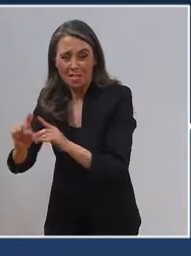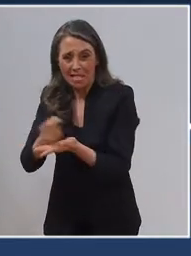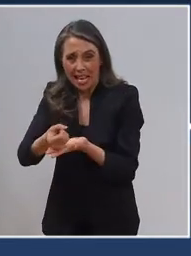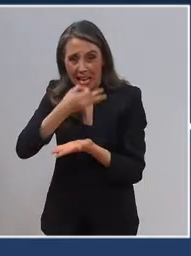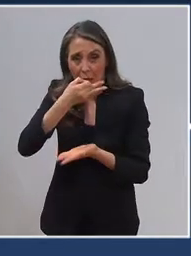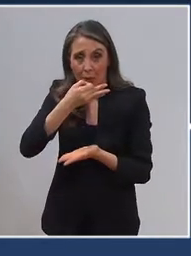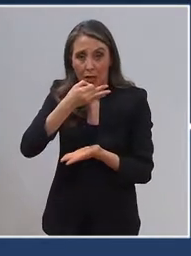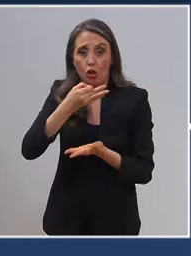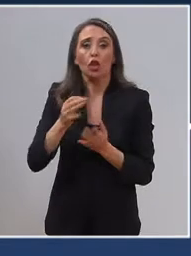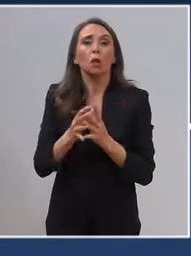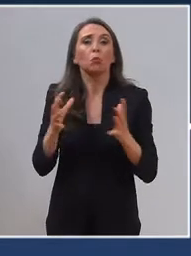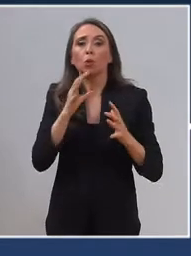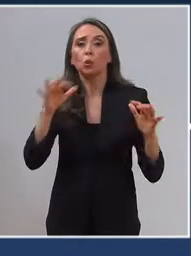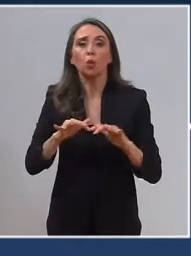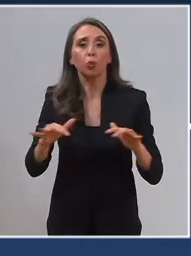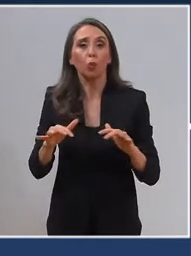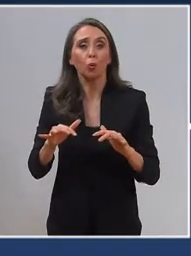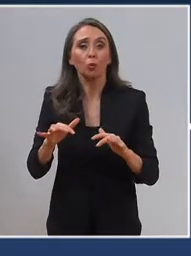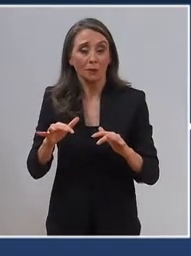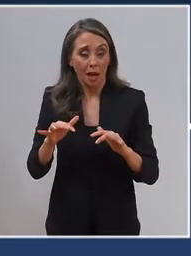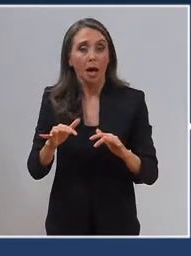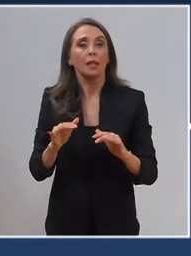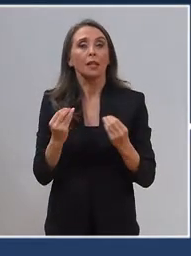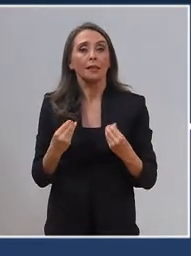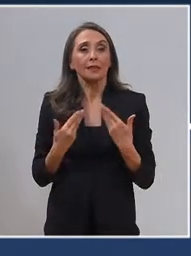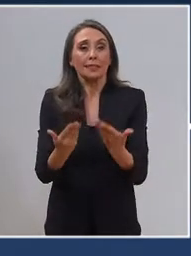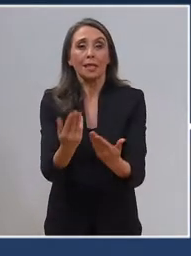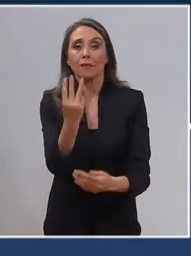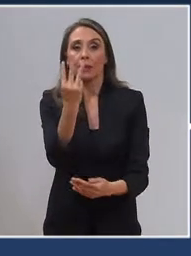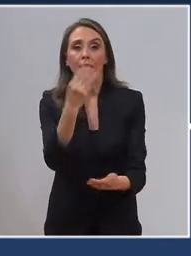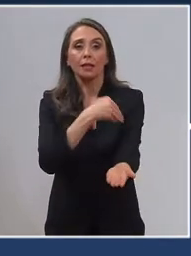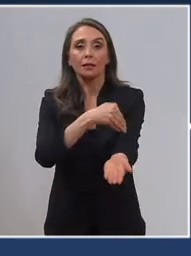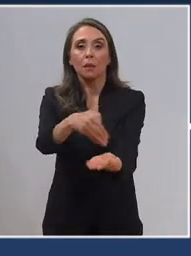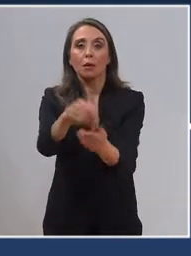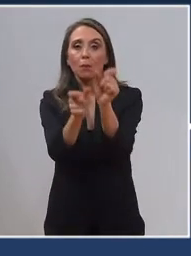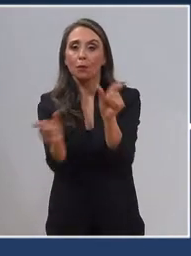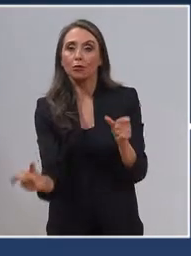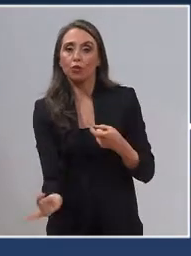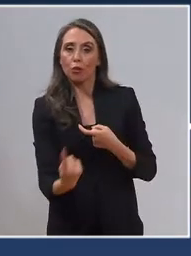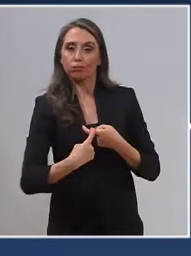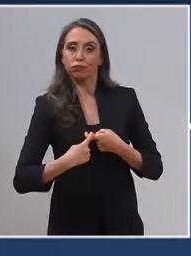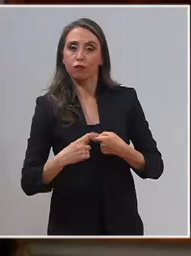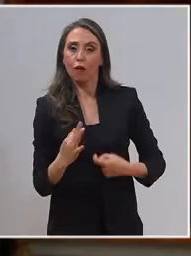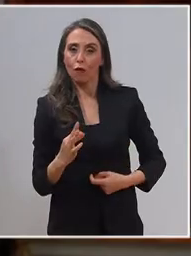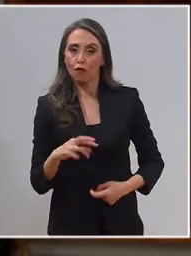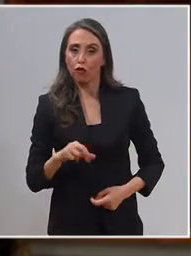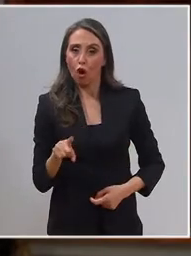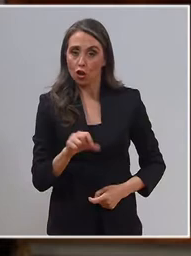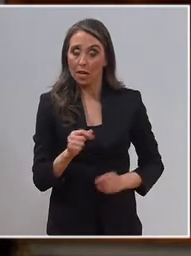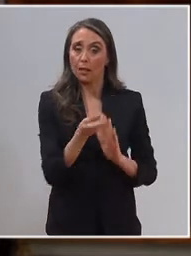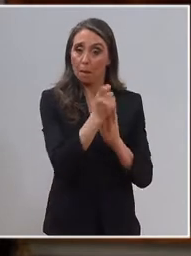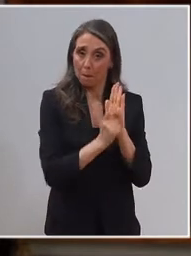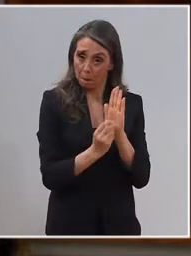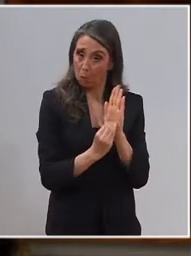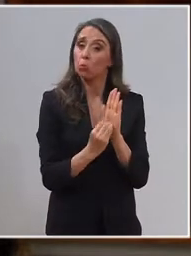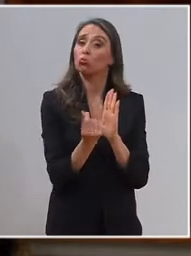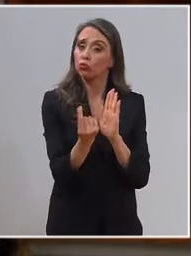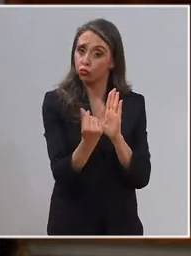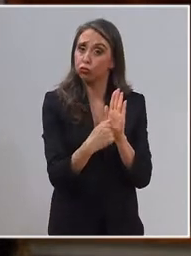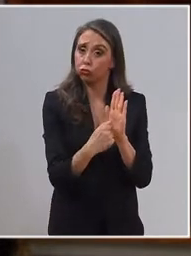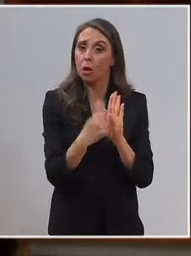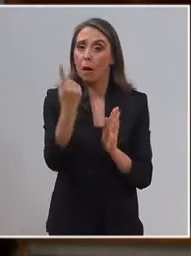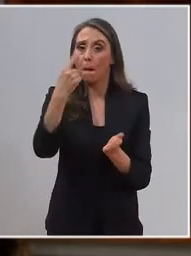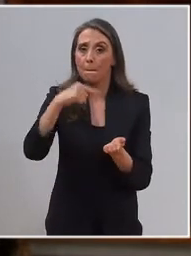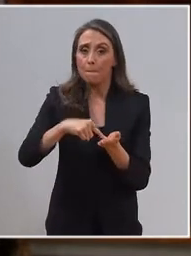alta utilización y que va a beneficiar a los 13 millones de usuarios de Fonasa. Este presupuesto también incorpora